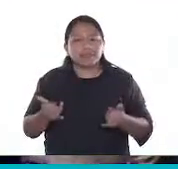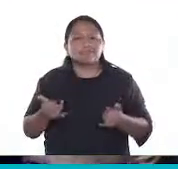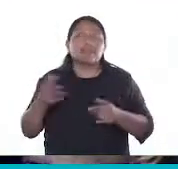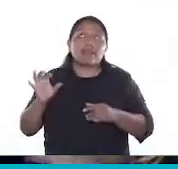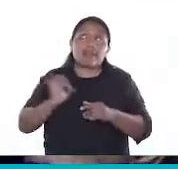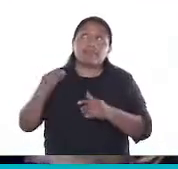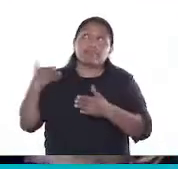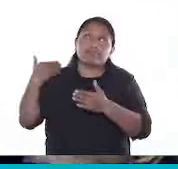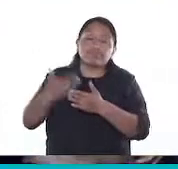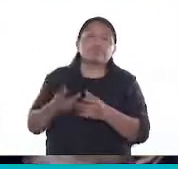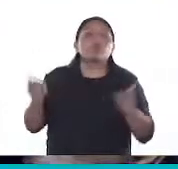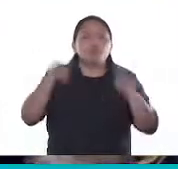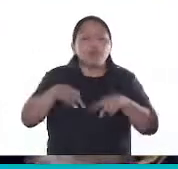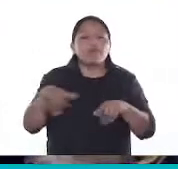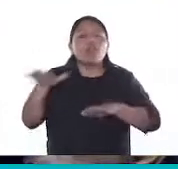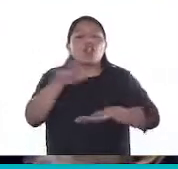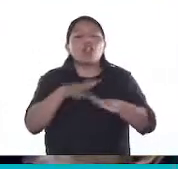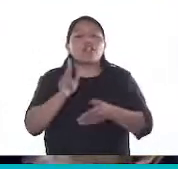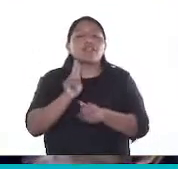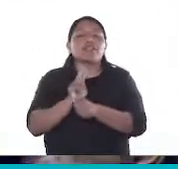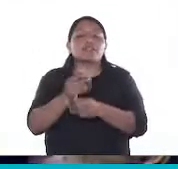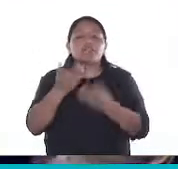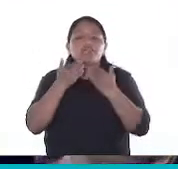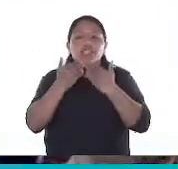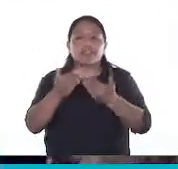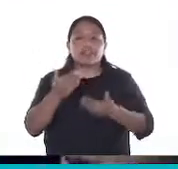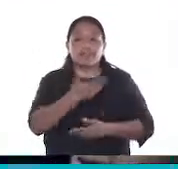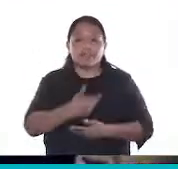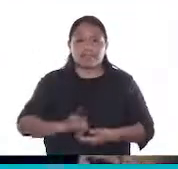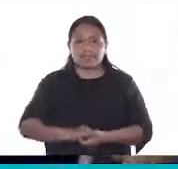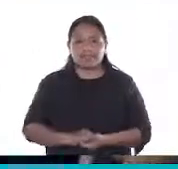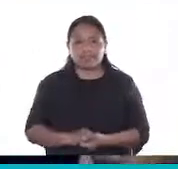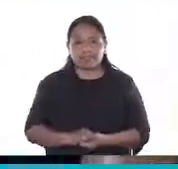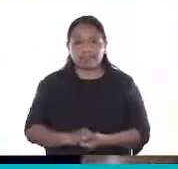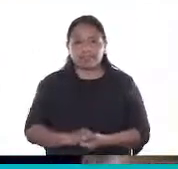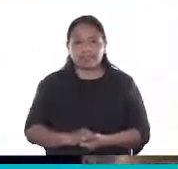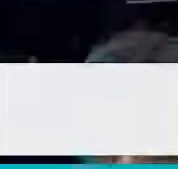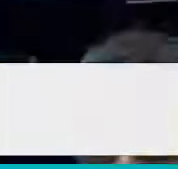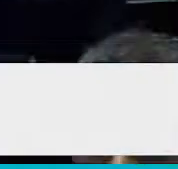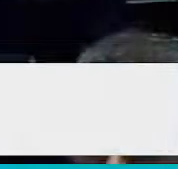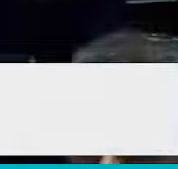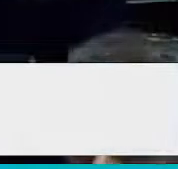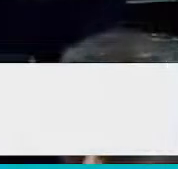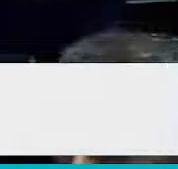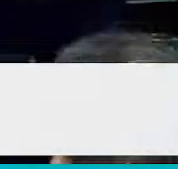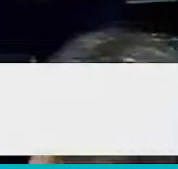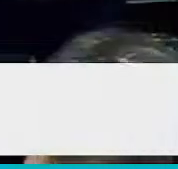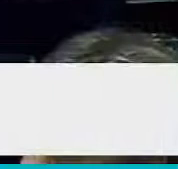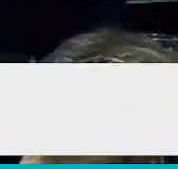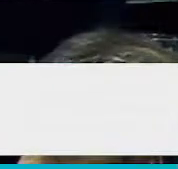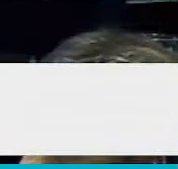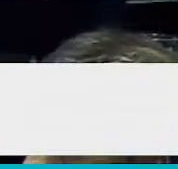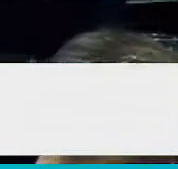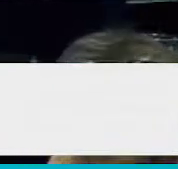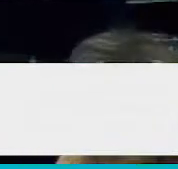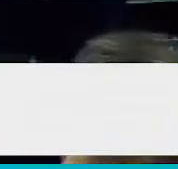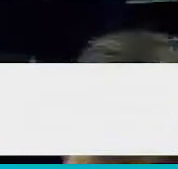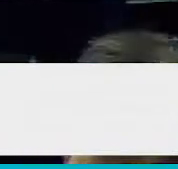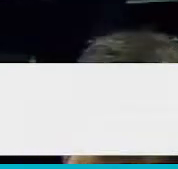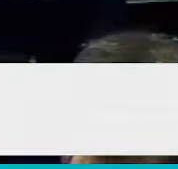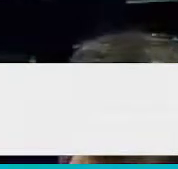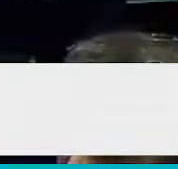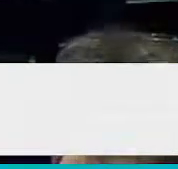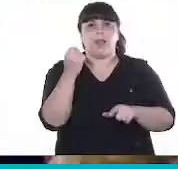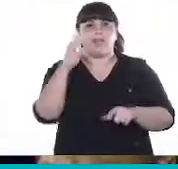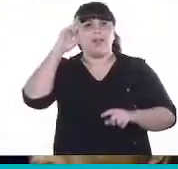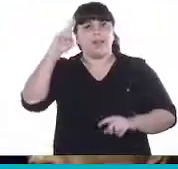algunos años el orden y la seguridad. Muchas gracias, señor presidente. Gracias, diputado. Es importante que respetemos los